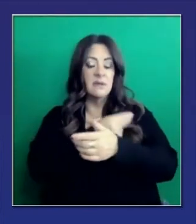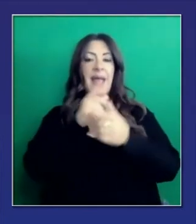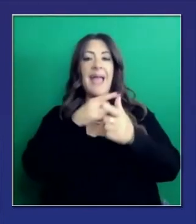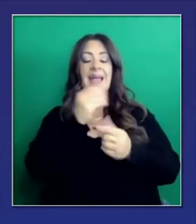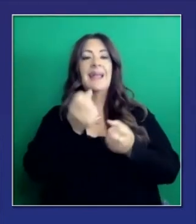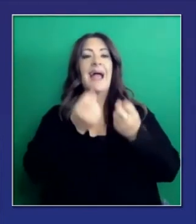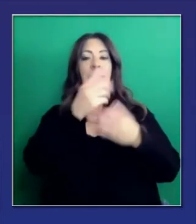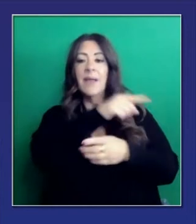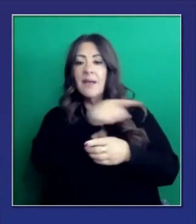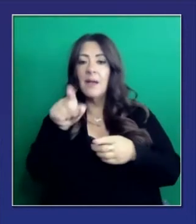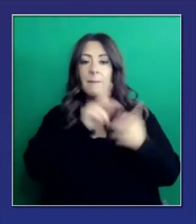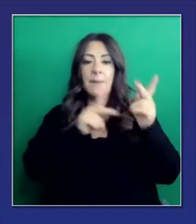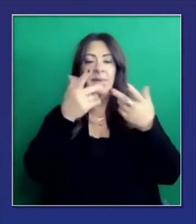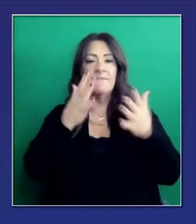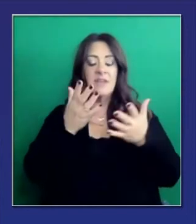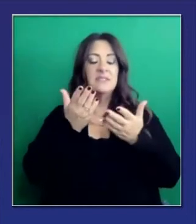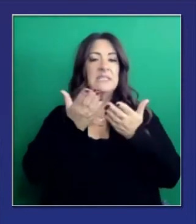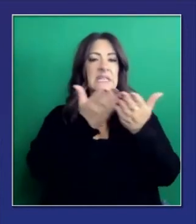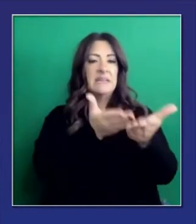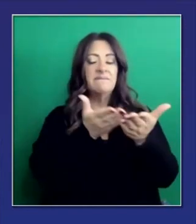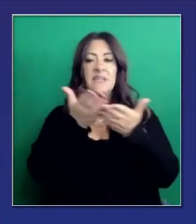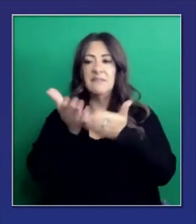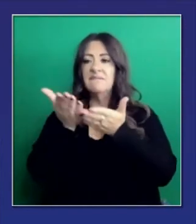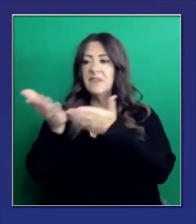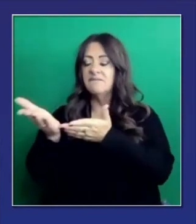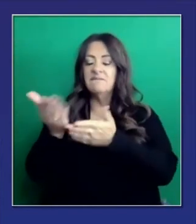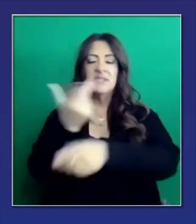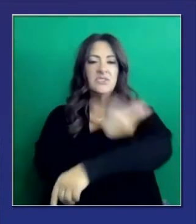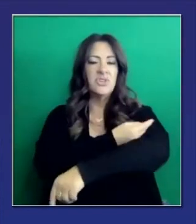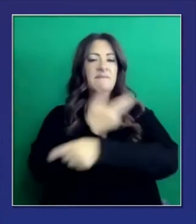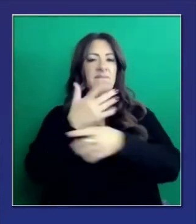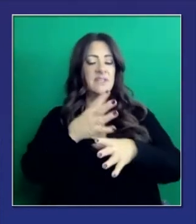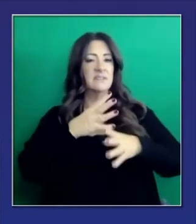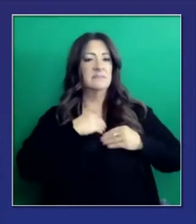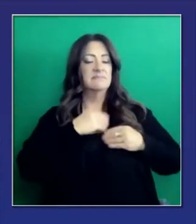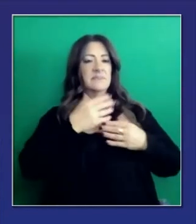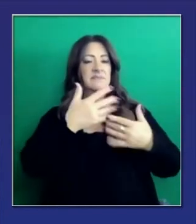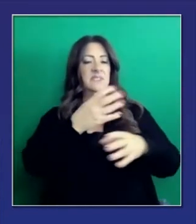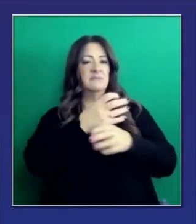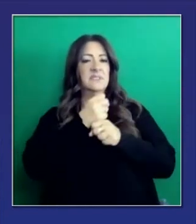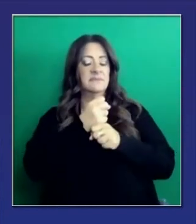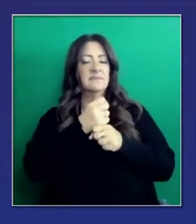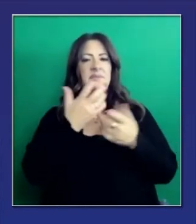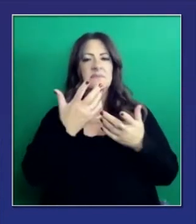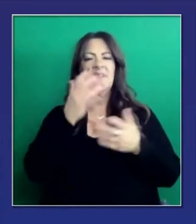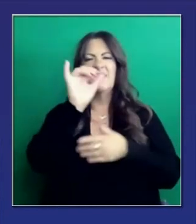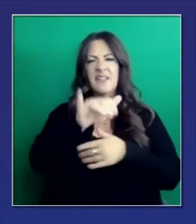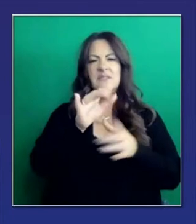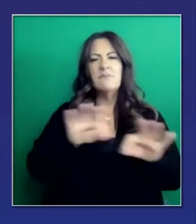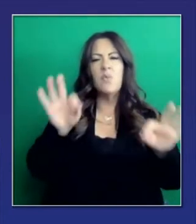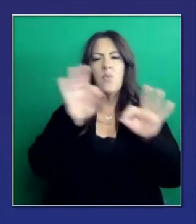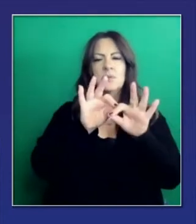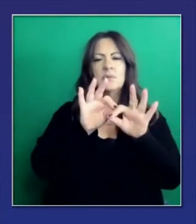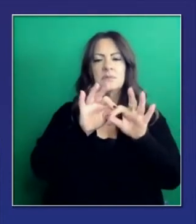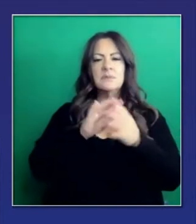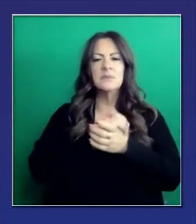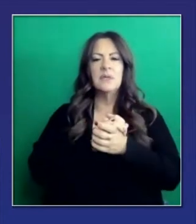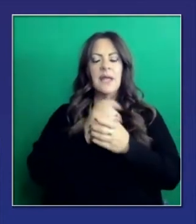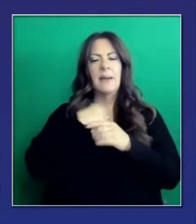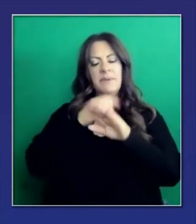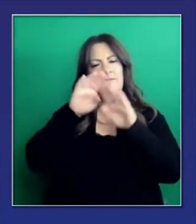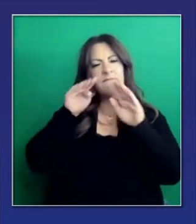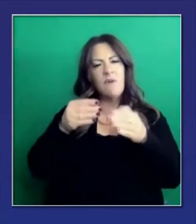sabemos por qué eso es así. No vamos a discutirlo. Pero realmente lo importante es qué haremos al respecto. Ese es el enfoque aquí hoy.